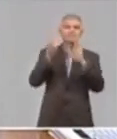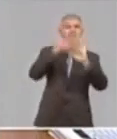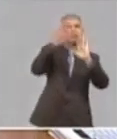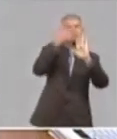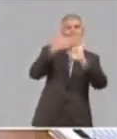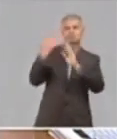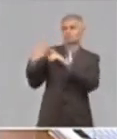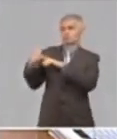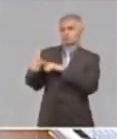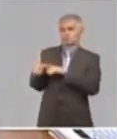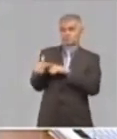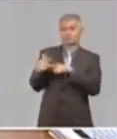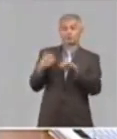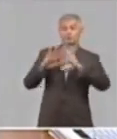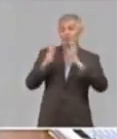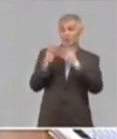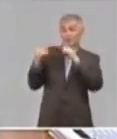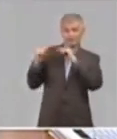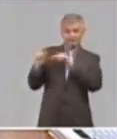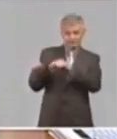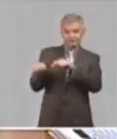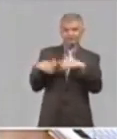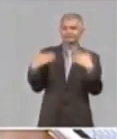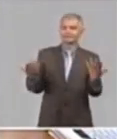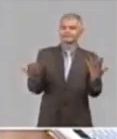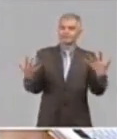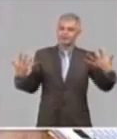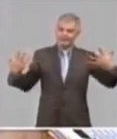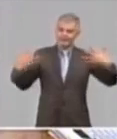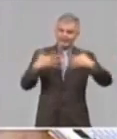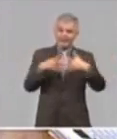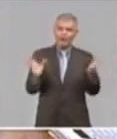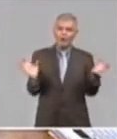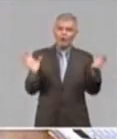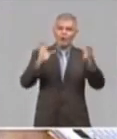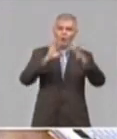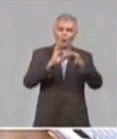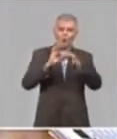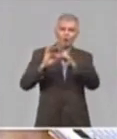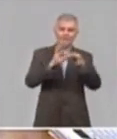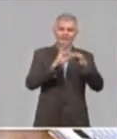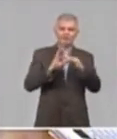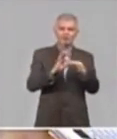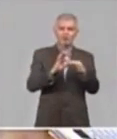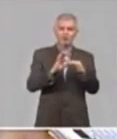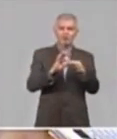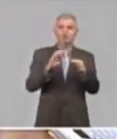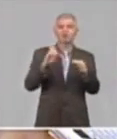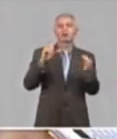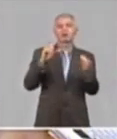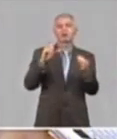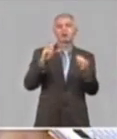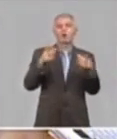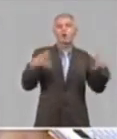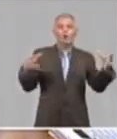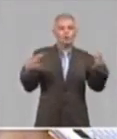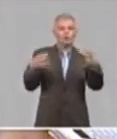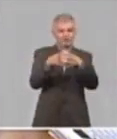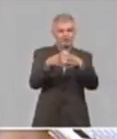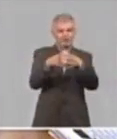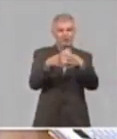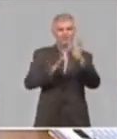Ahora, todo lo anterior lo estamos haciendo en una estrecha coordinación con los consejos de defensa provinciales